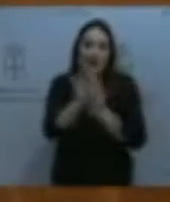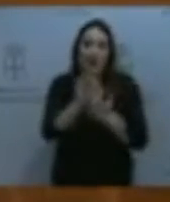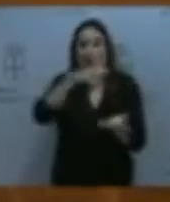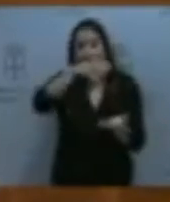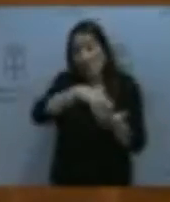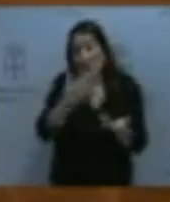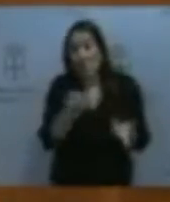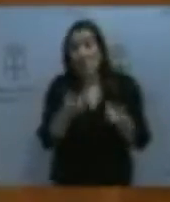definitivo. Muchas gracias.